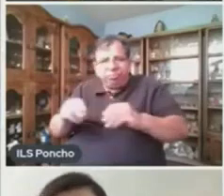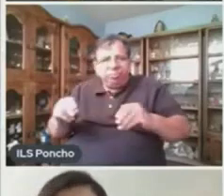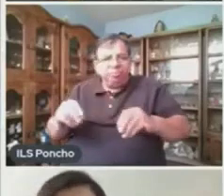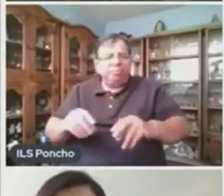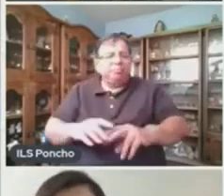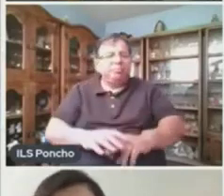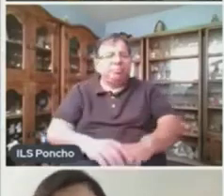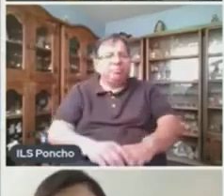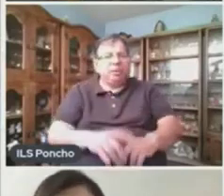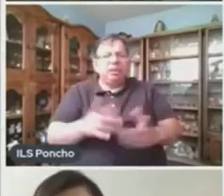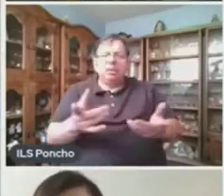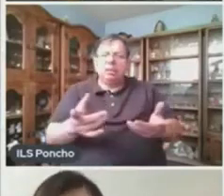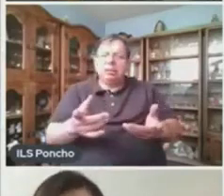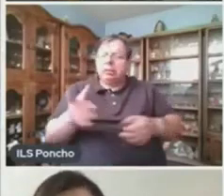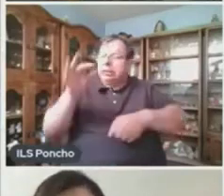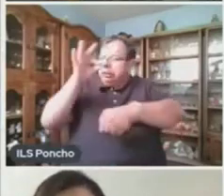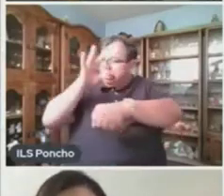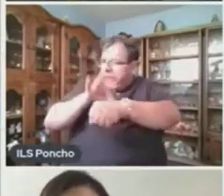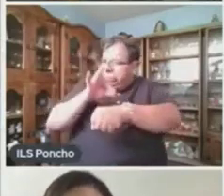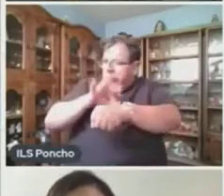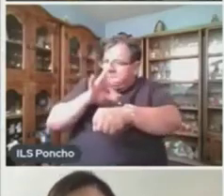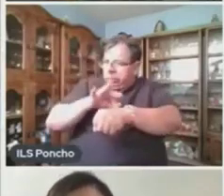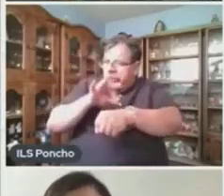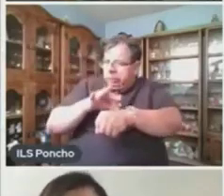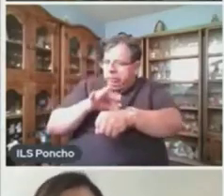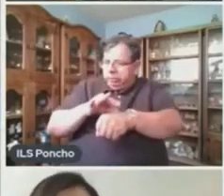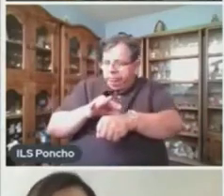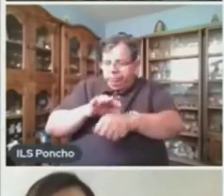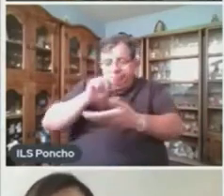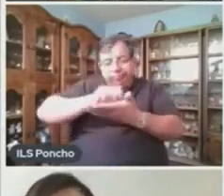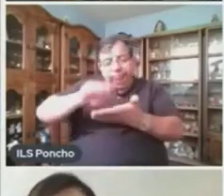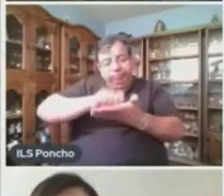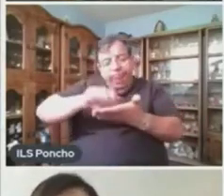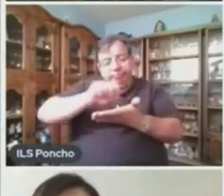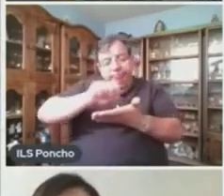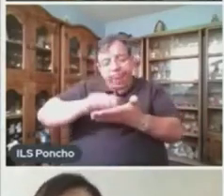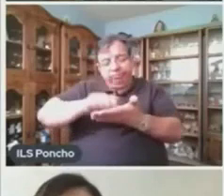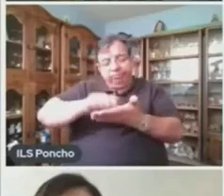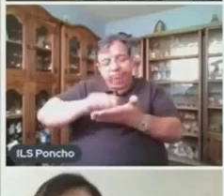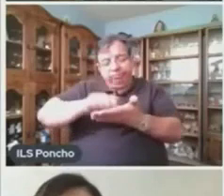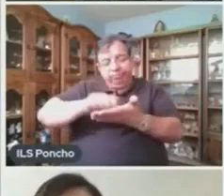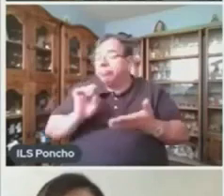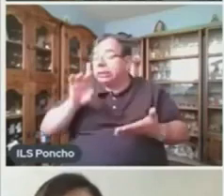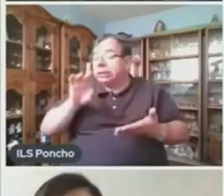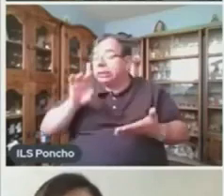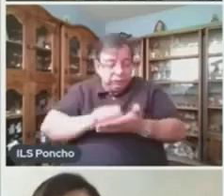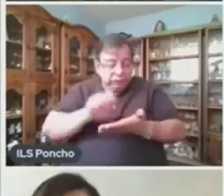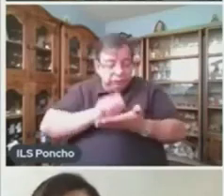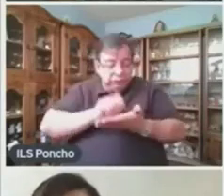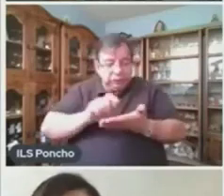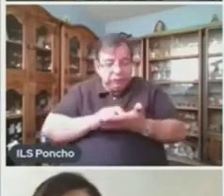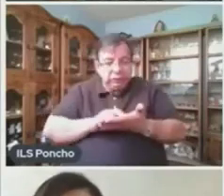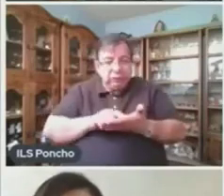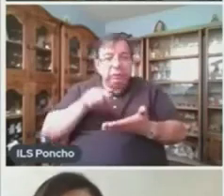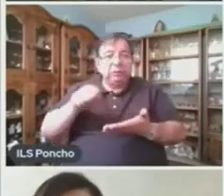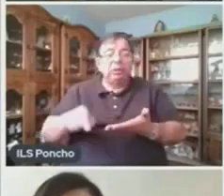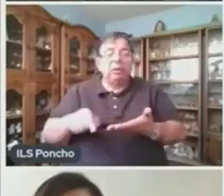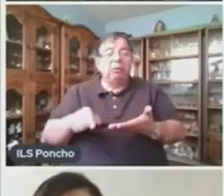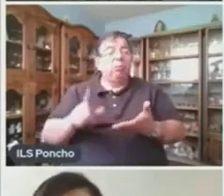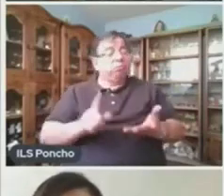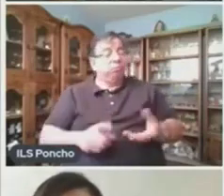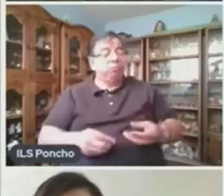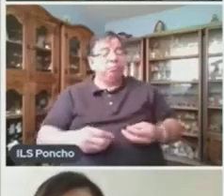El Médico Dio Su Reporte La Vida De Alicia